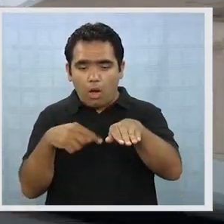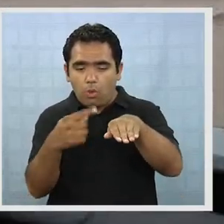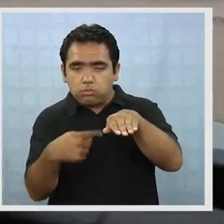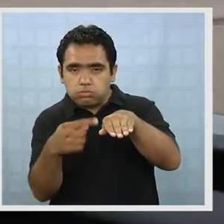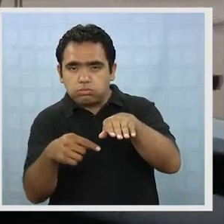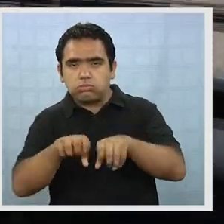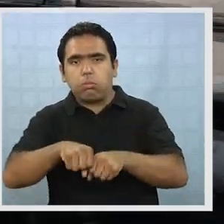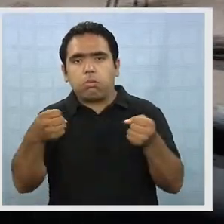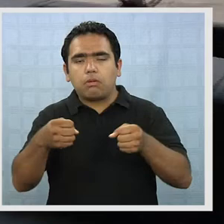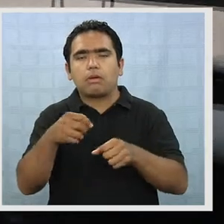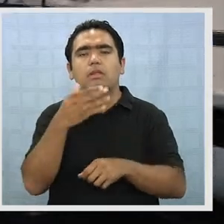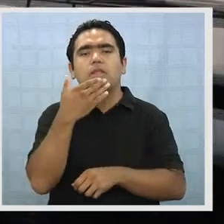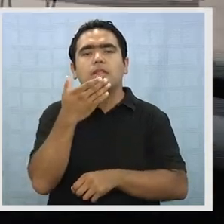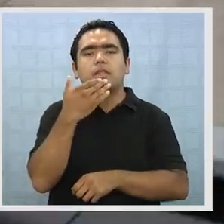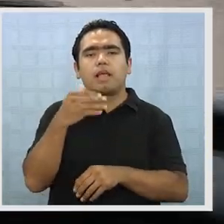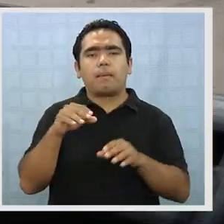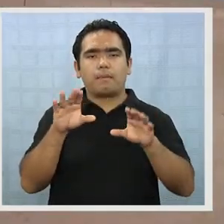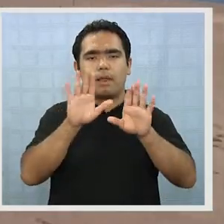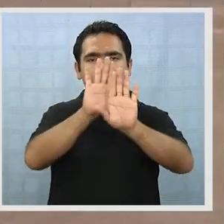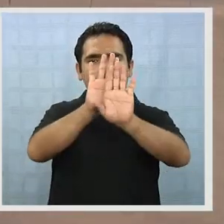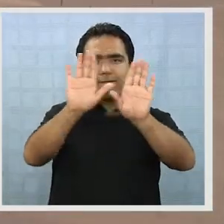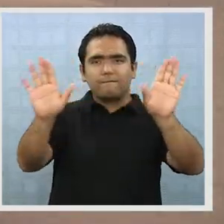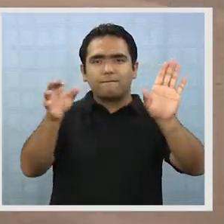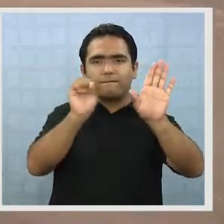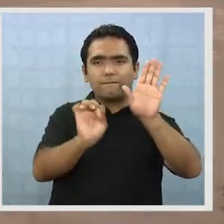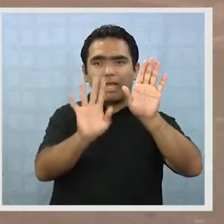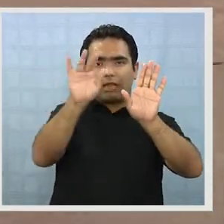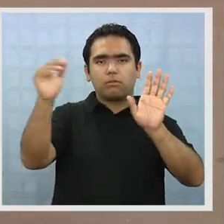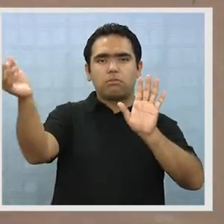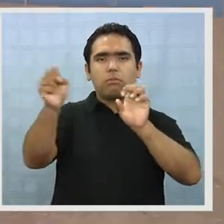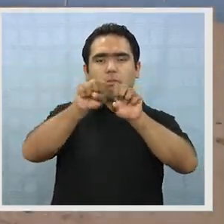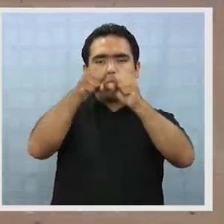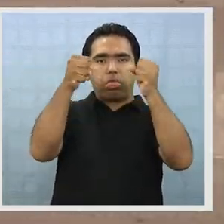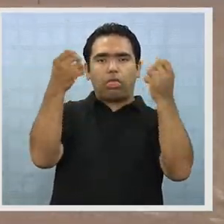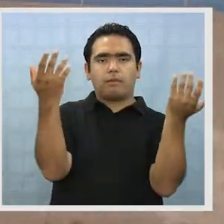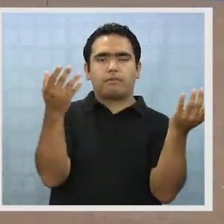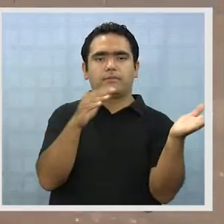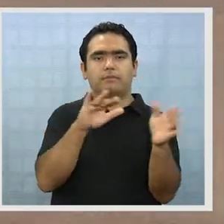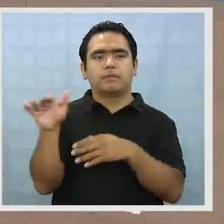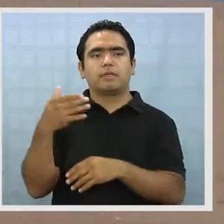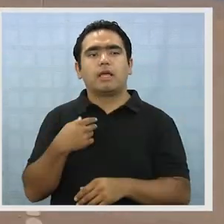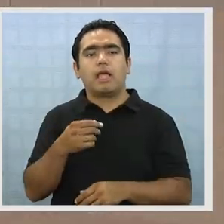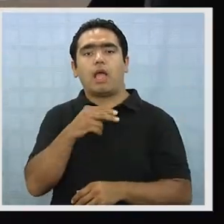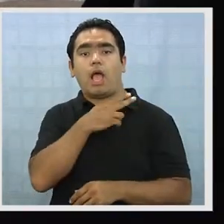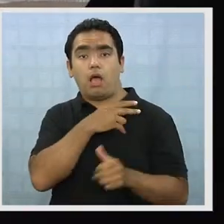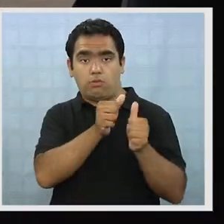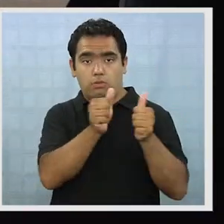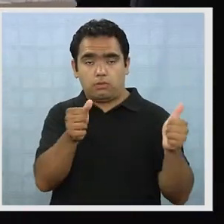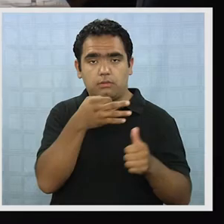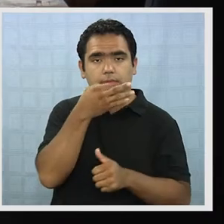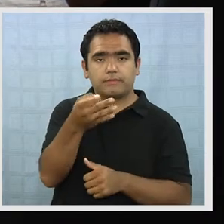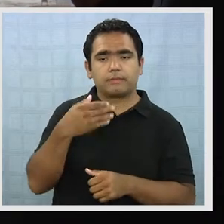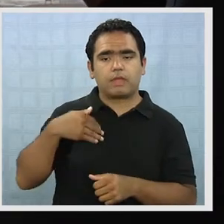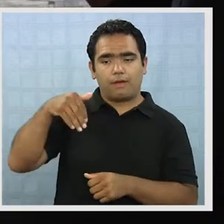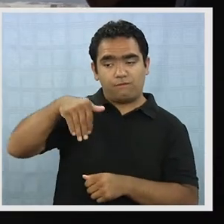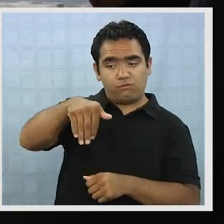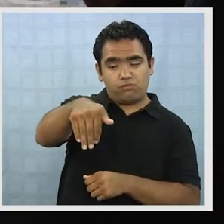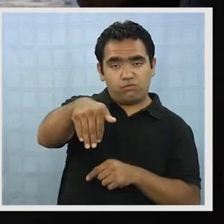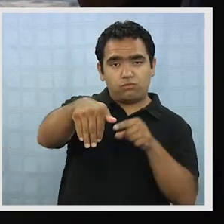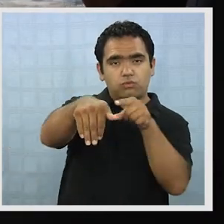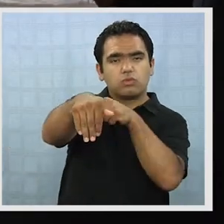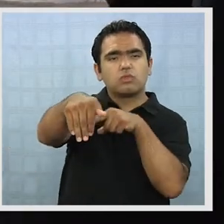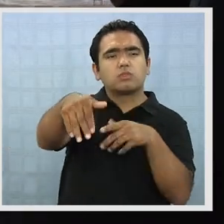se han quebrado para brisa, los mismos camiones a veces dan piquetes a los autos. Según señala la autoridad, las condiciones del bus